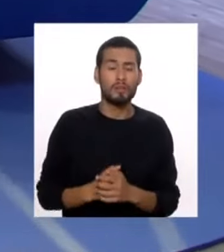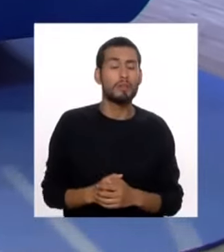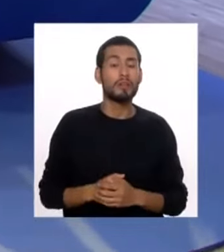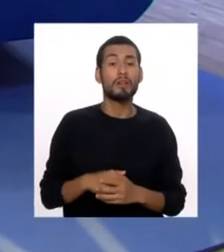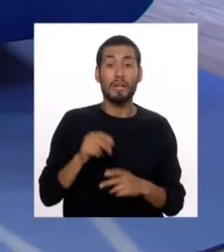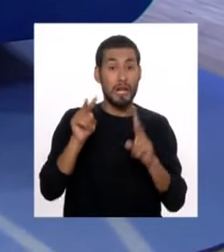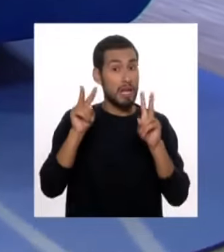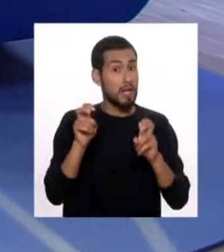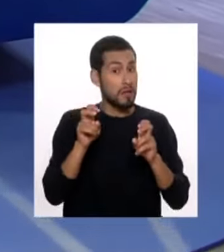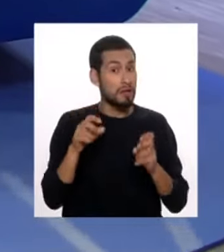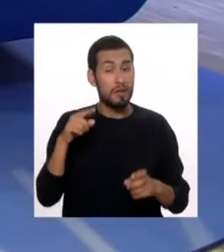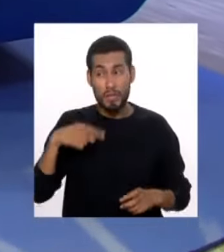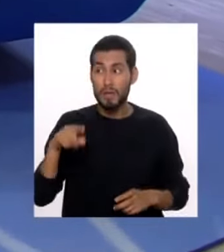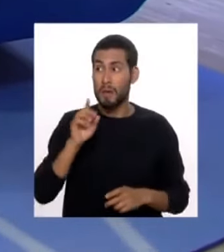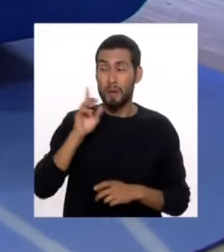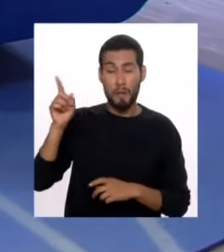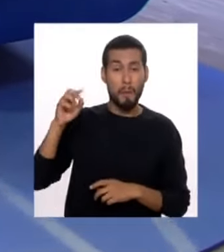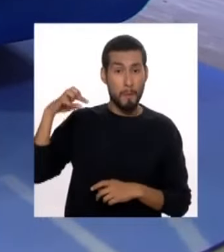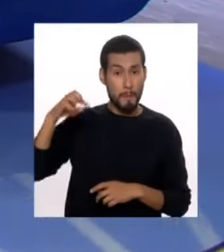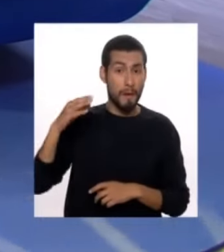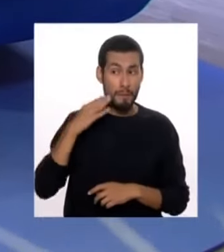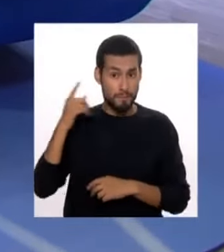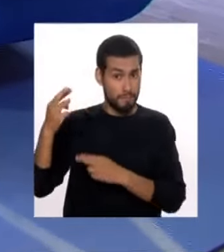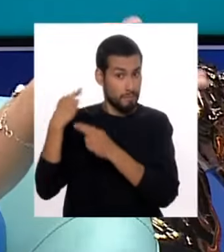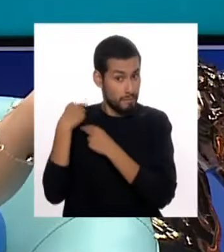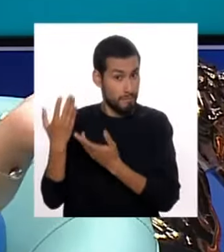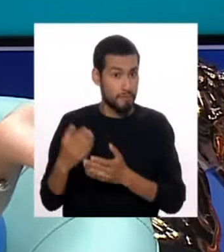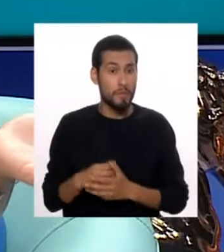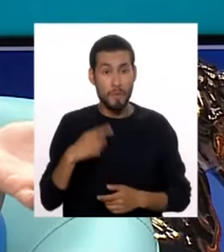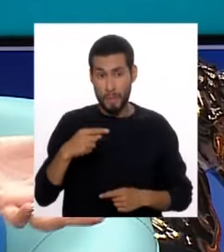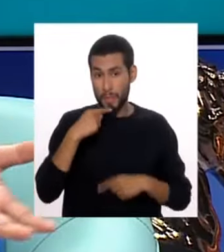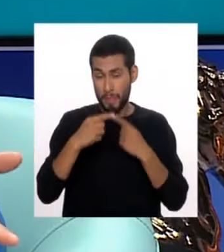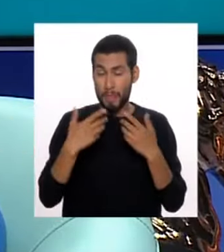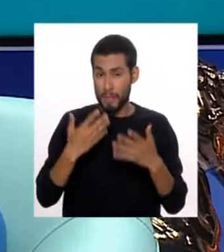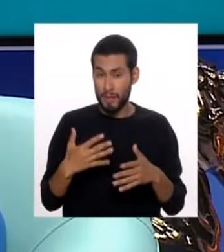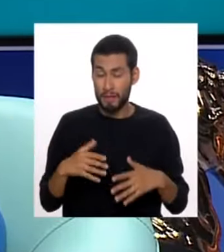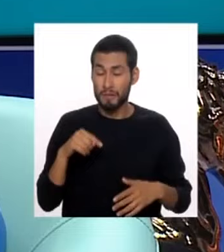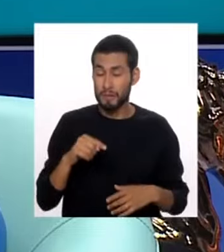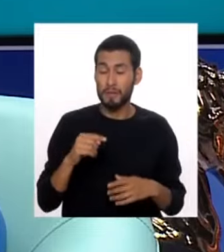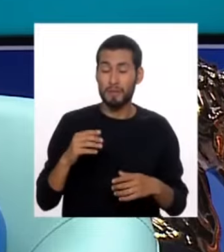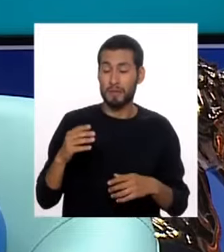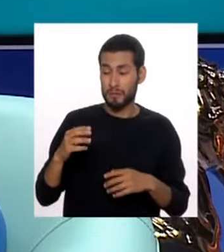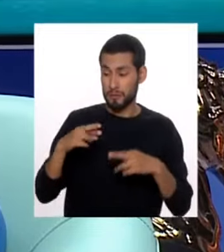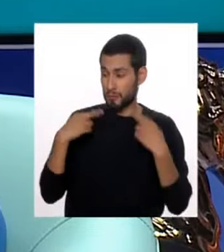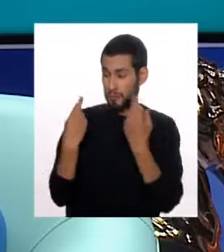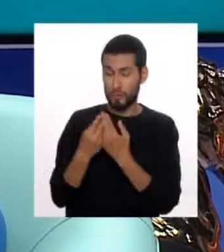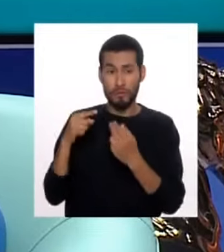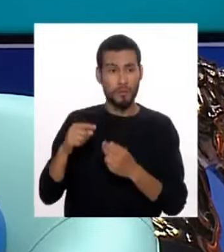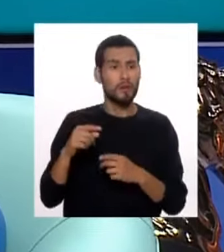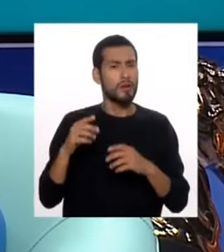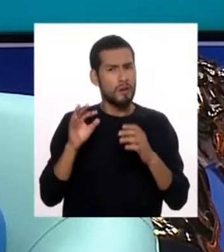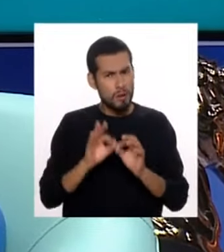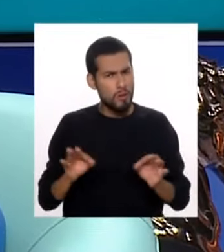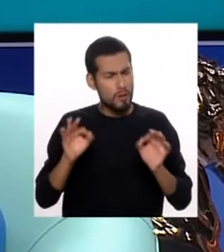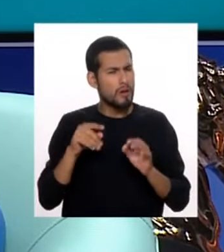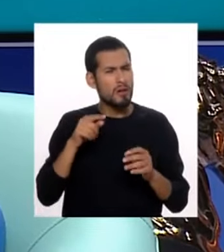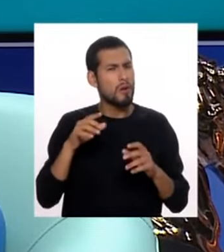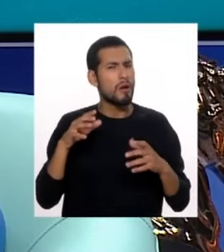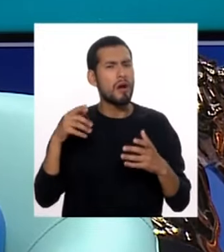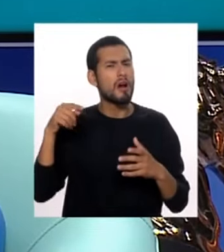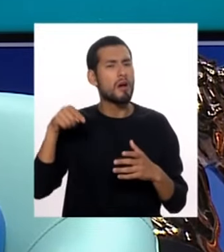el tema son los padres, ¿no? Porque el chico, y lo hablábamos ahora en la reunión de producción, muchas veces